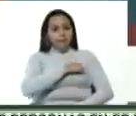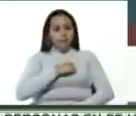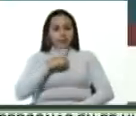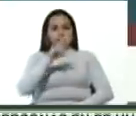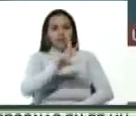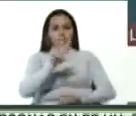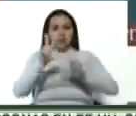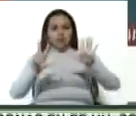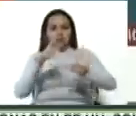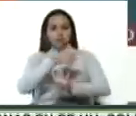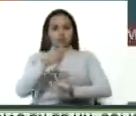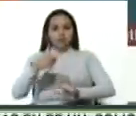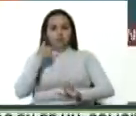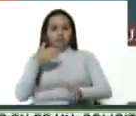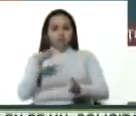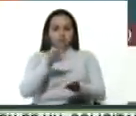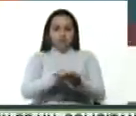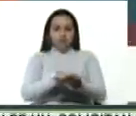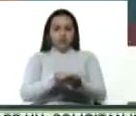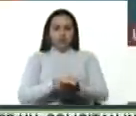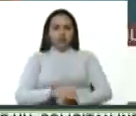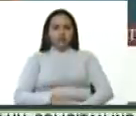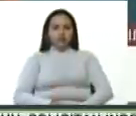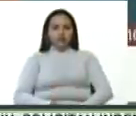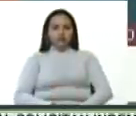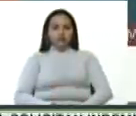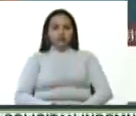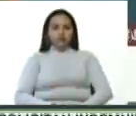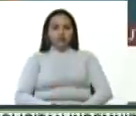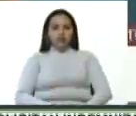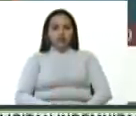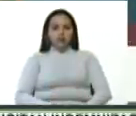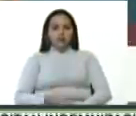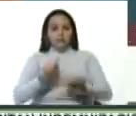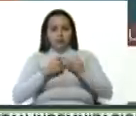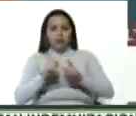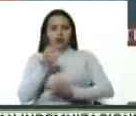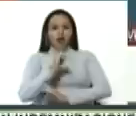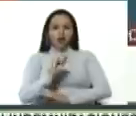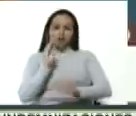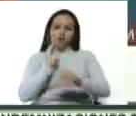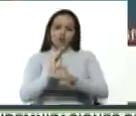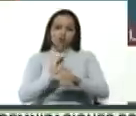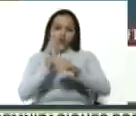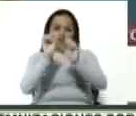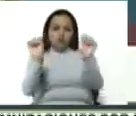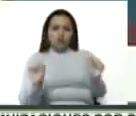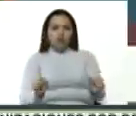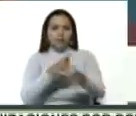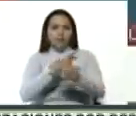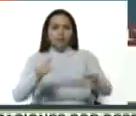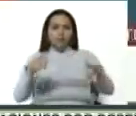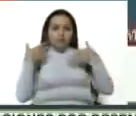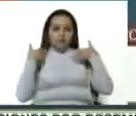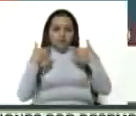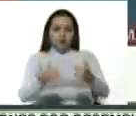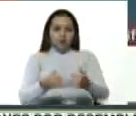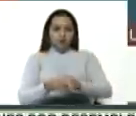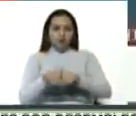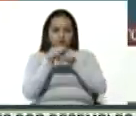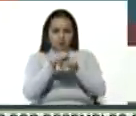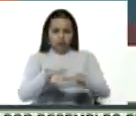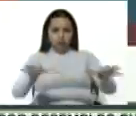pero bueno, es una cifra que con prevención, con todo un sistema público de salud, con el